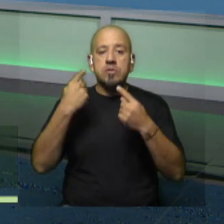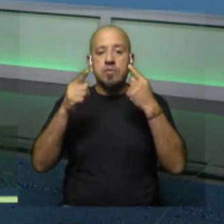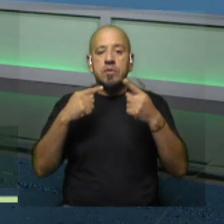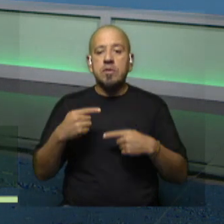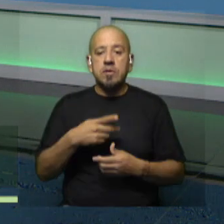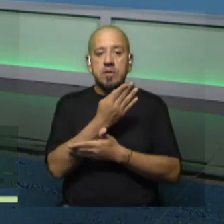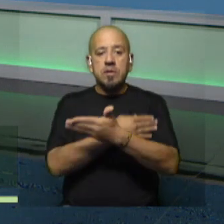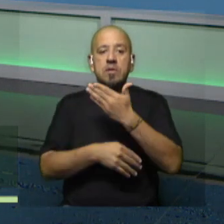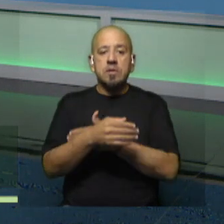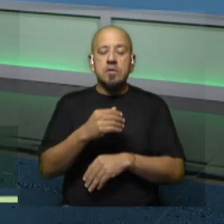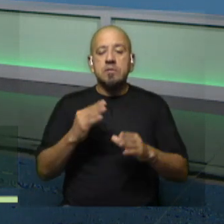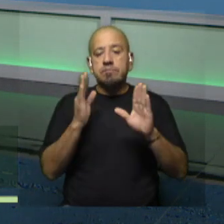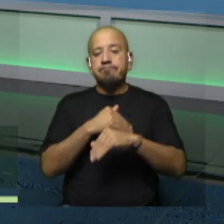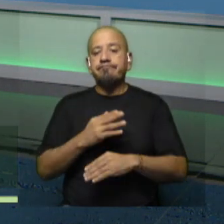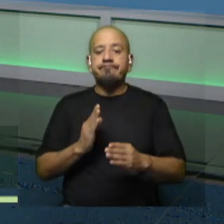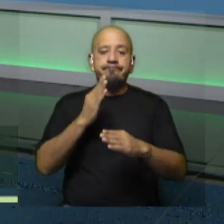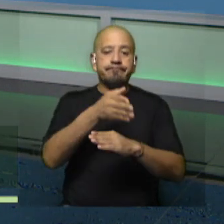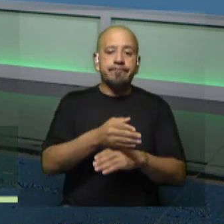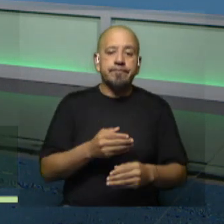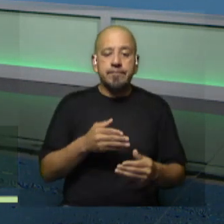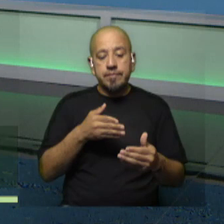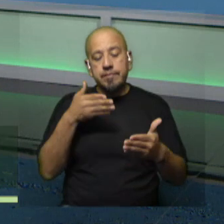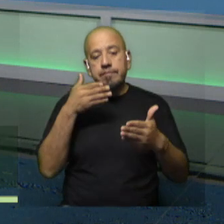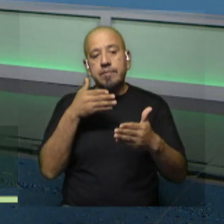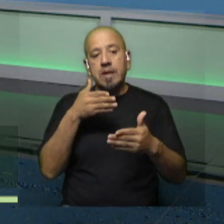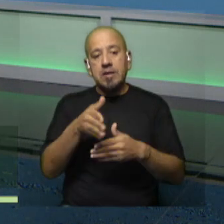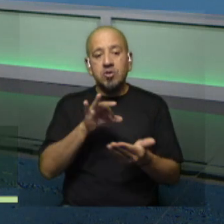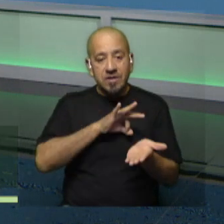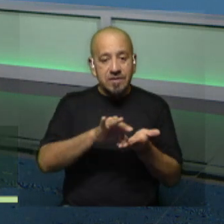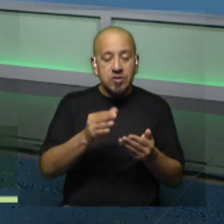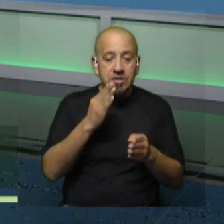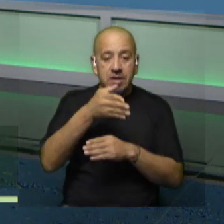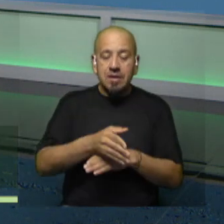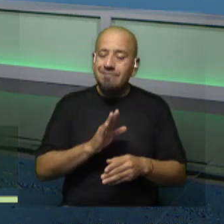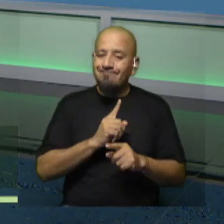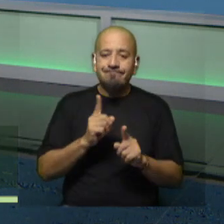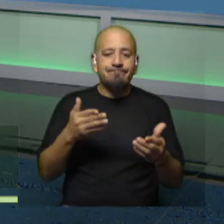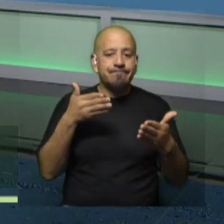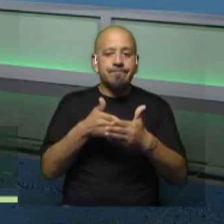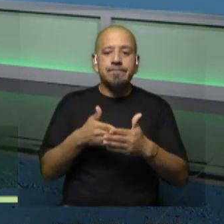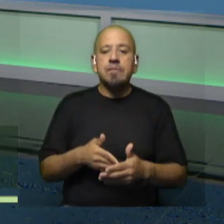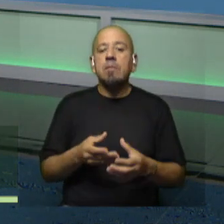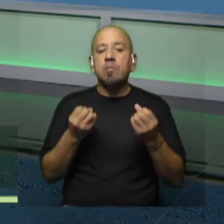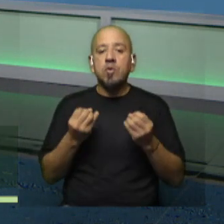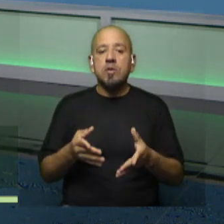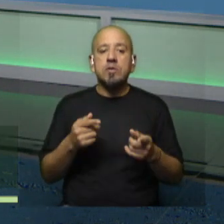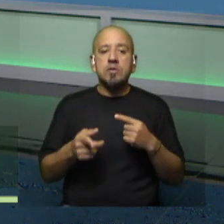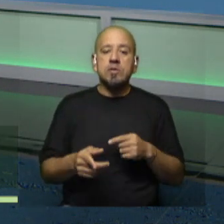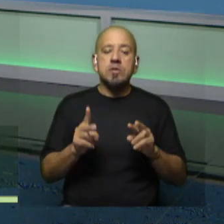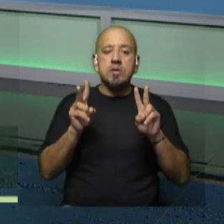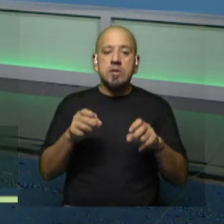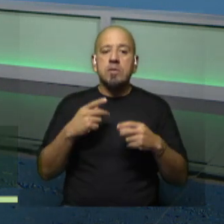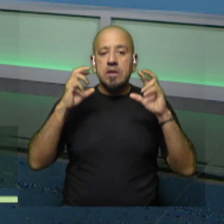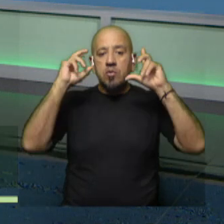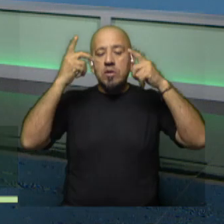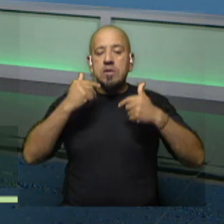no pueden acceder a ese servicio o no pueden acceder a servicio en las mismas condiciones. Y por eso se pone en esta instancia el tema de la violencia